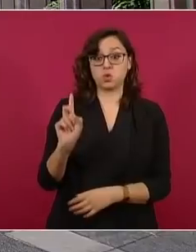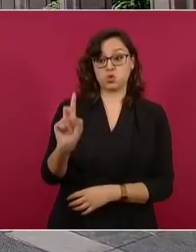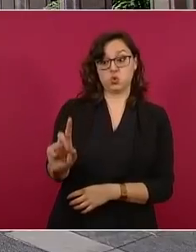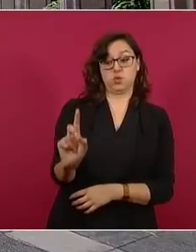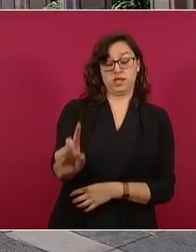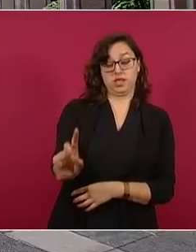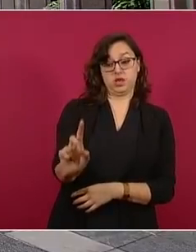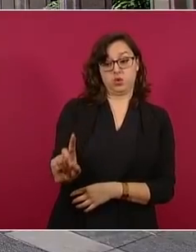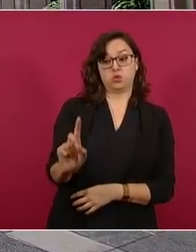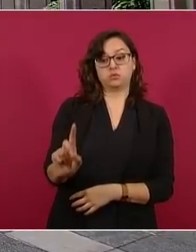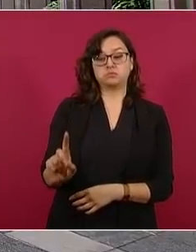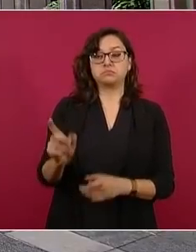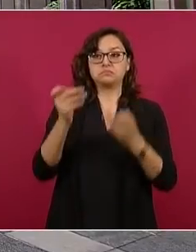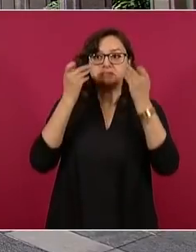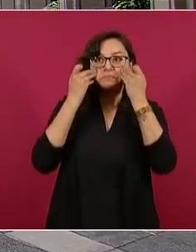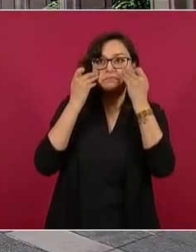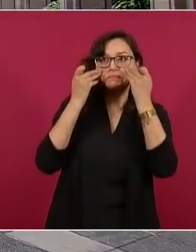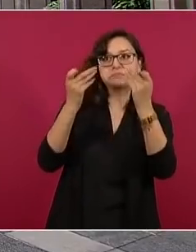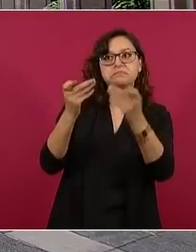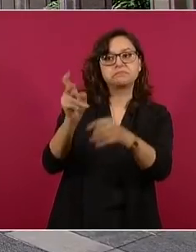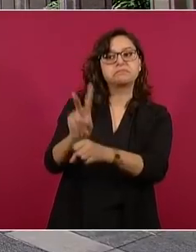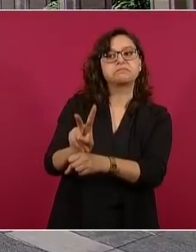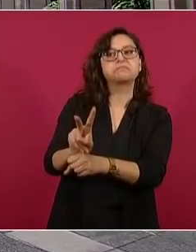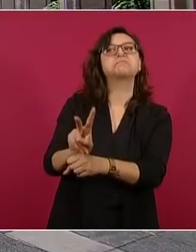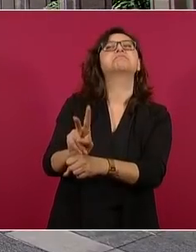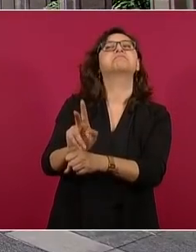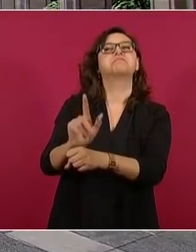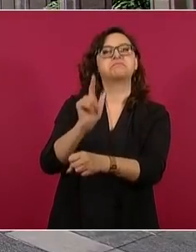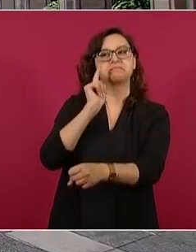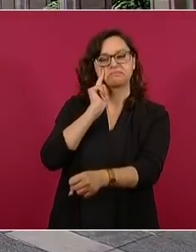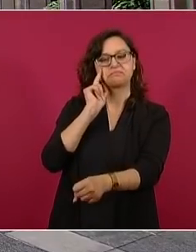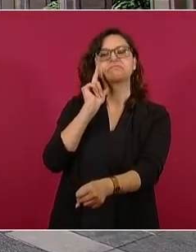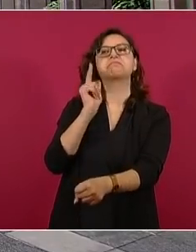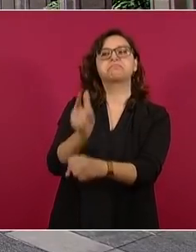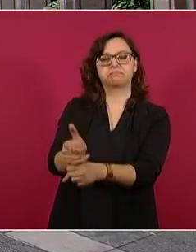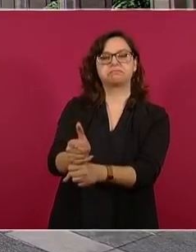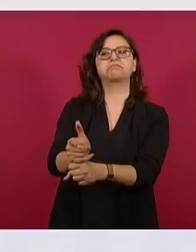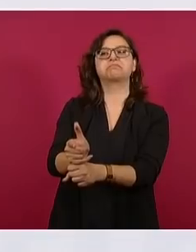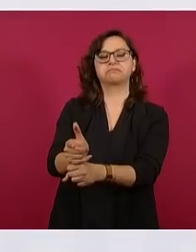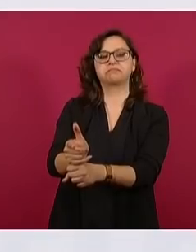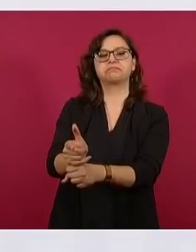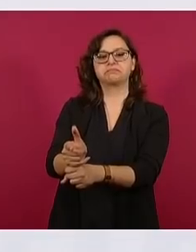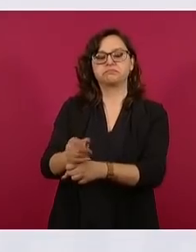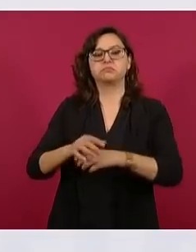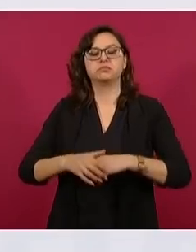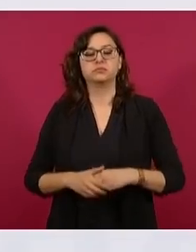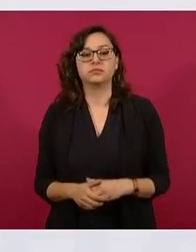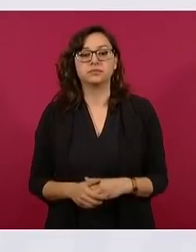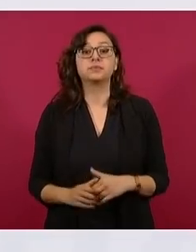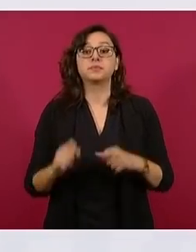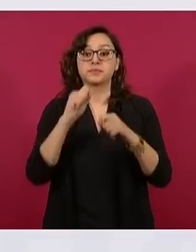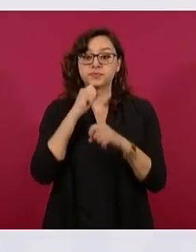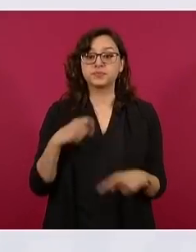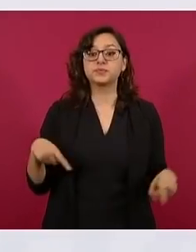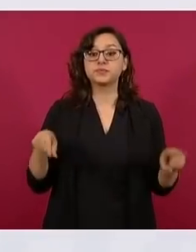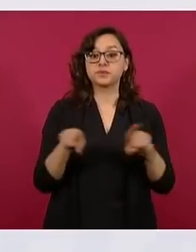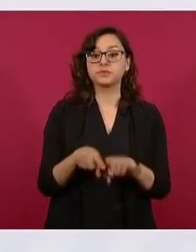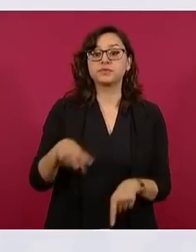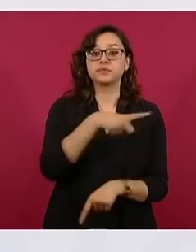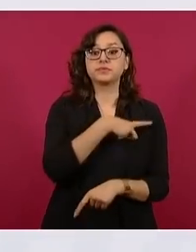se sabrá. Además, es importante que se conozca